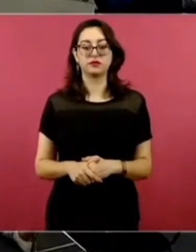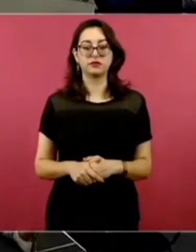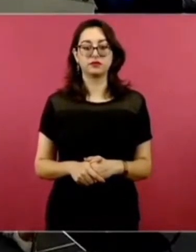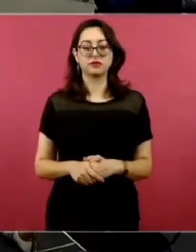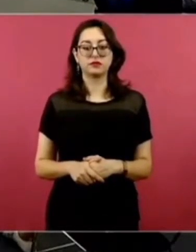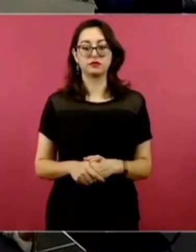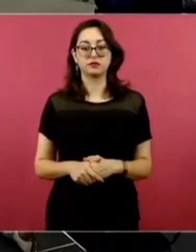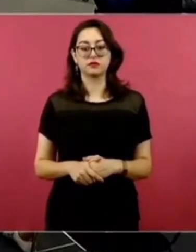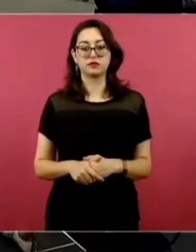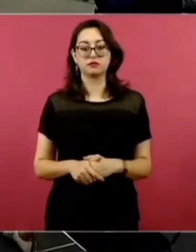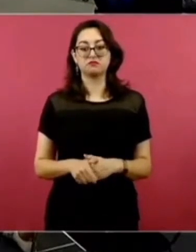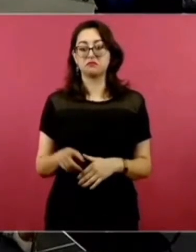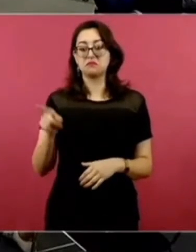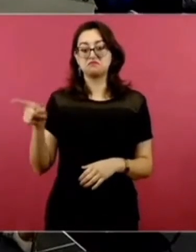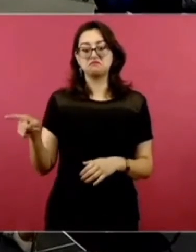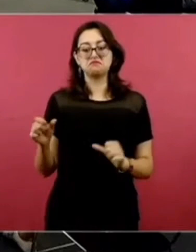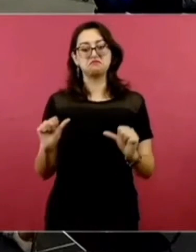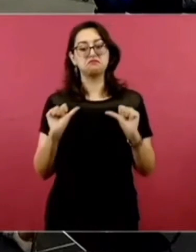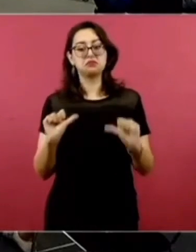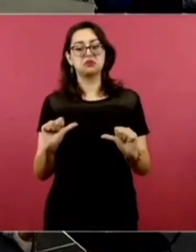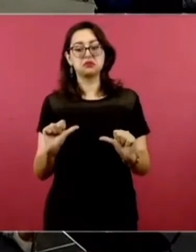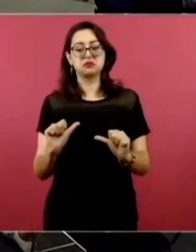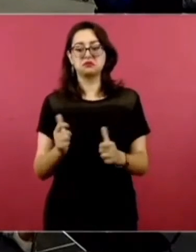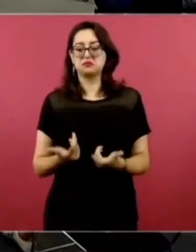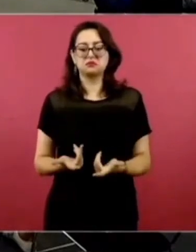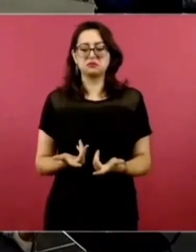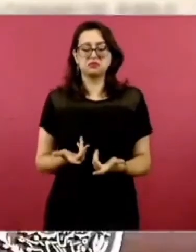No se